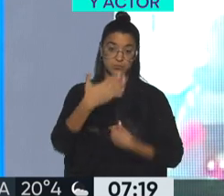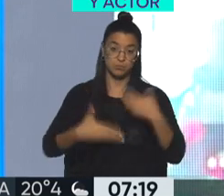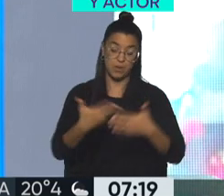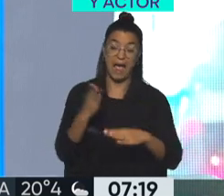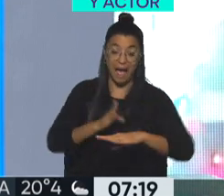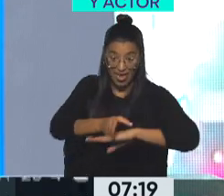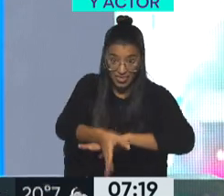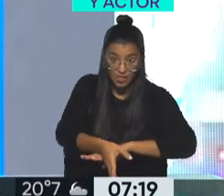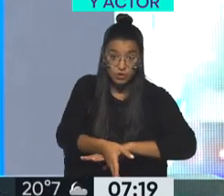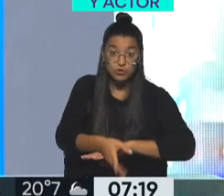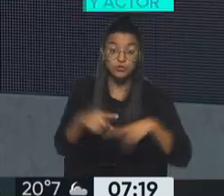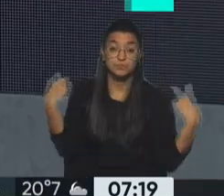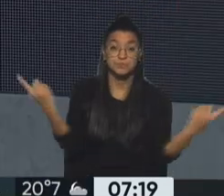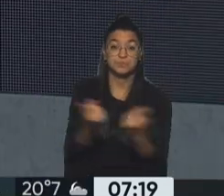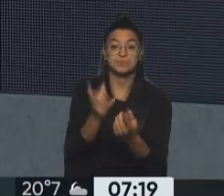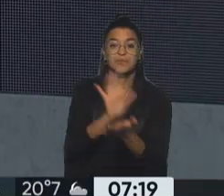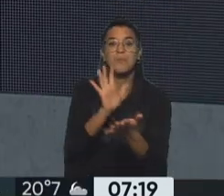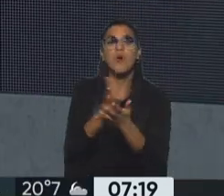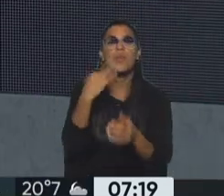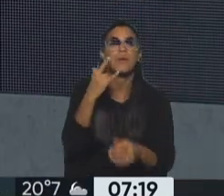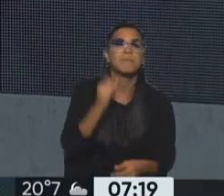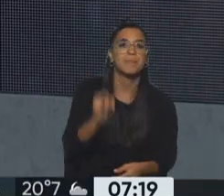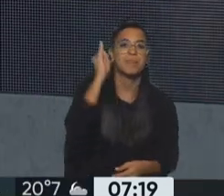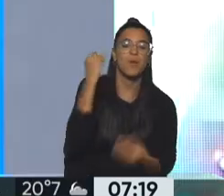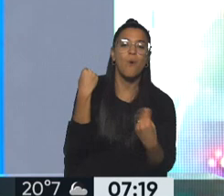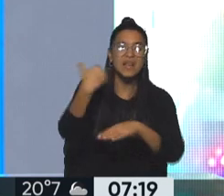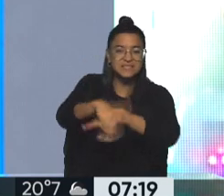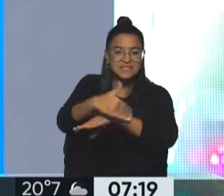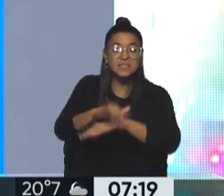adentro de la sala... resolver un acertijo para saber cuál es la dirección.